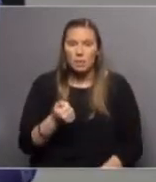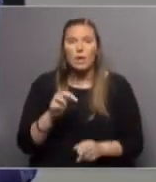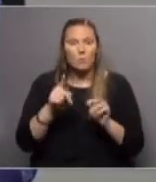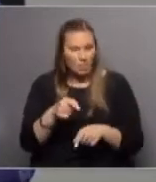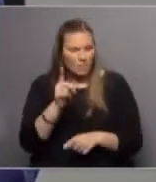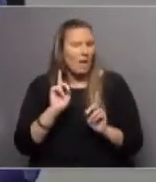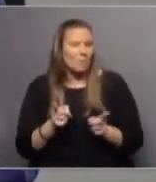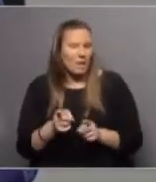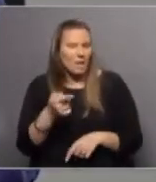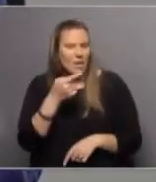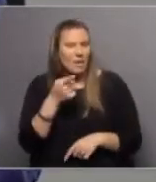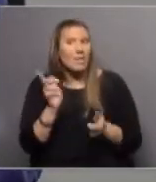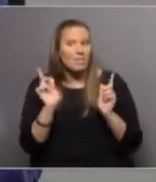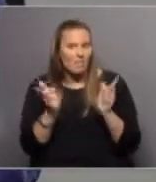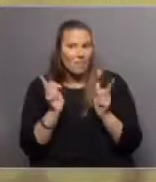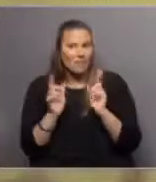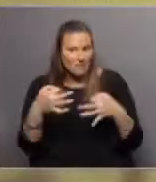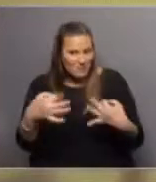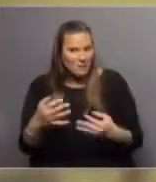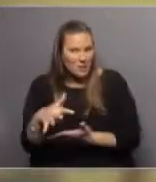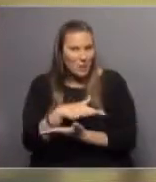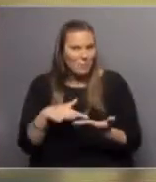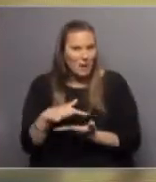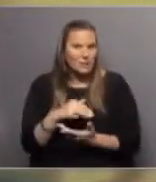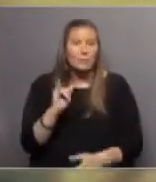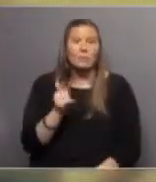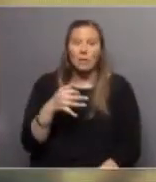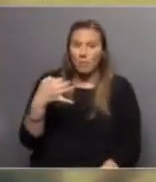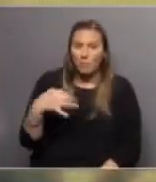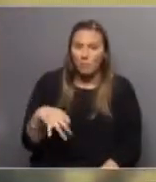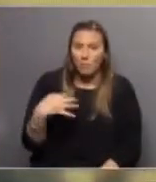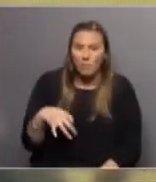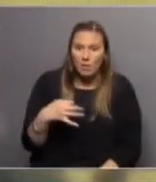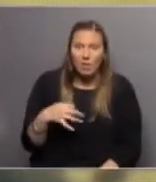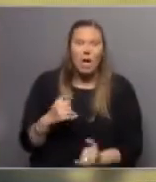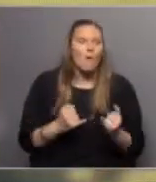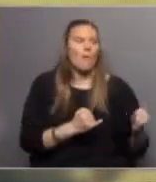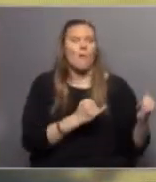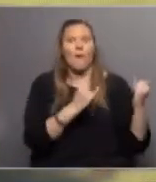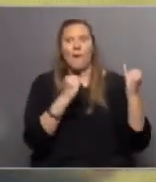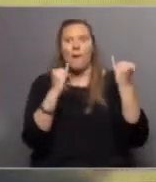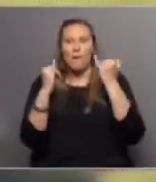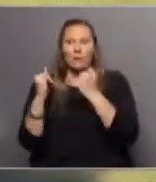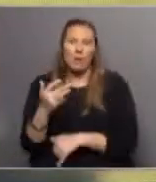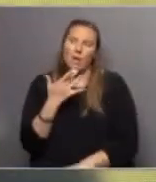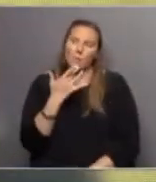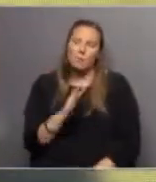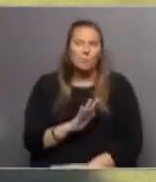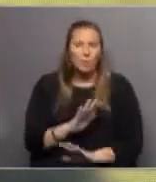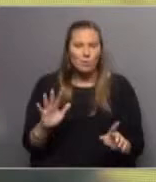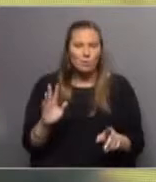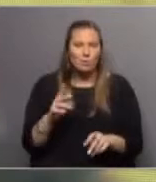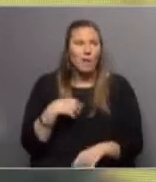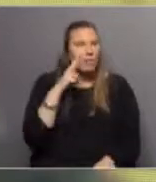entretuviste y muy bien dentro del Parque de la Ciencia. Sí, la verdad que fue una jornada preciosa de